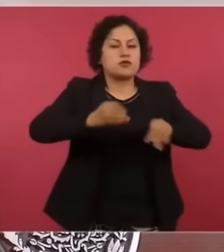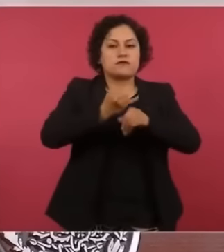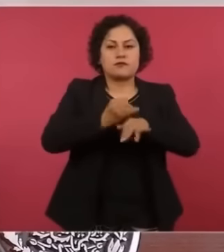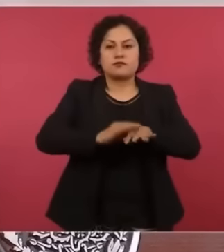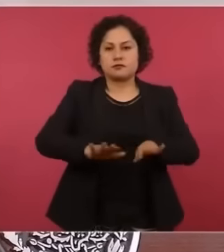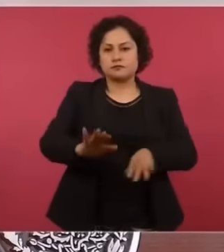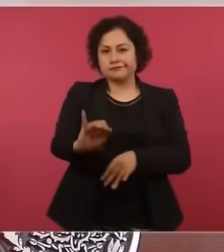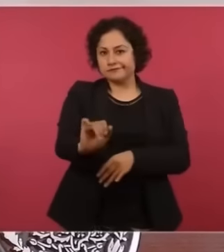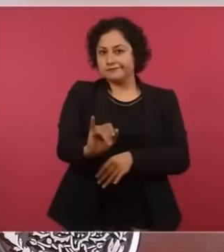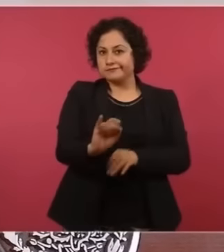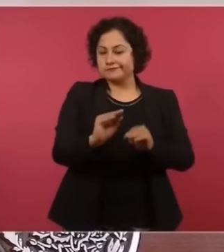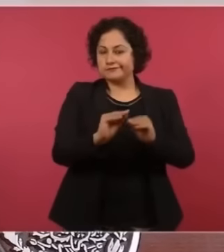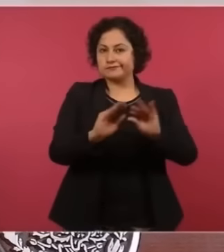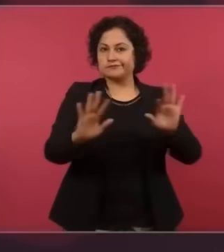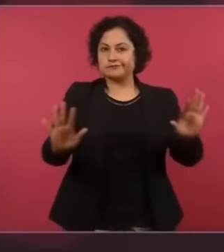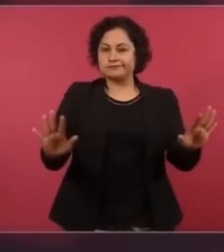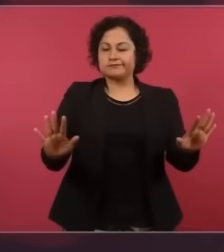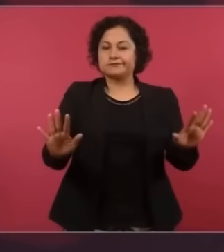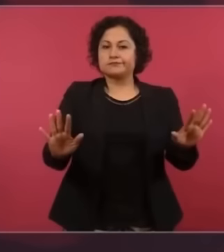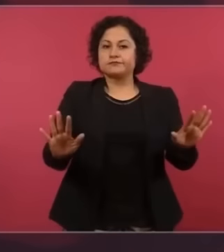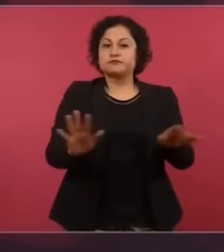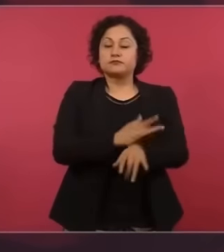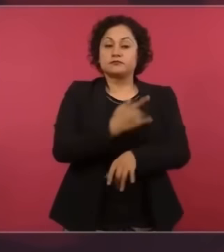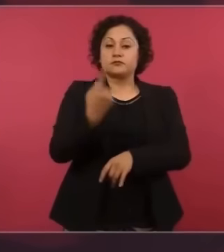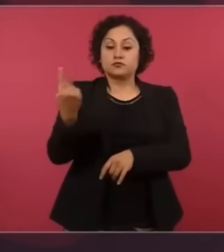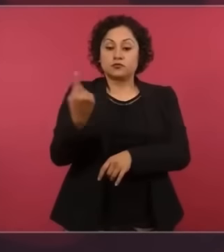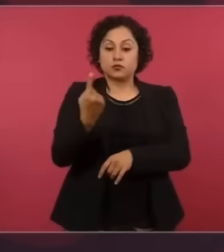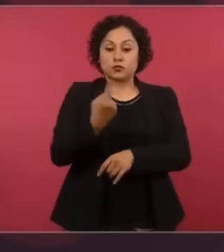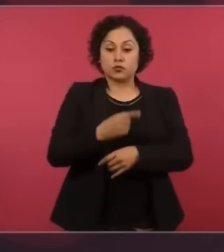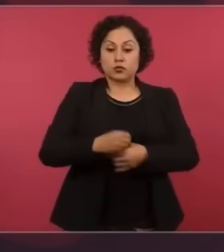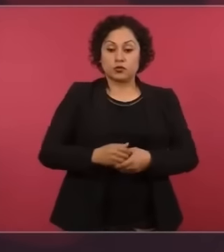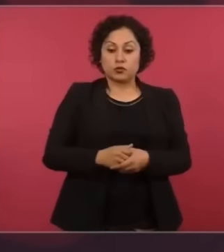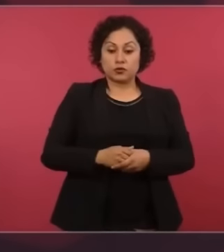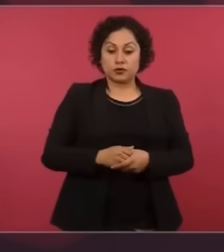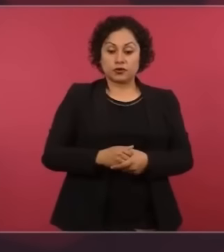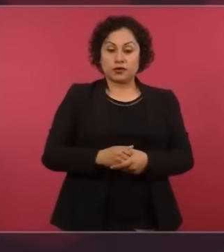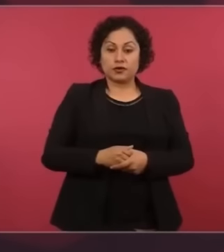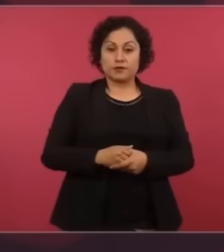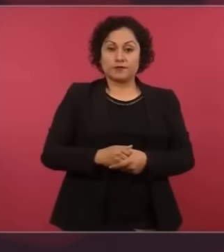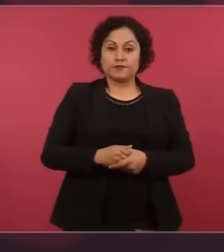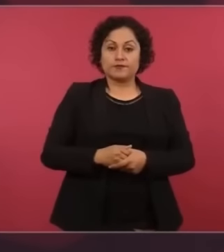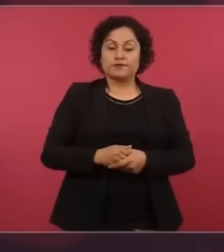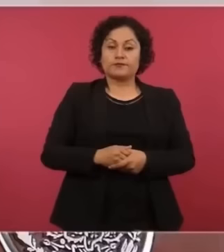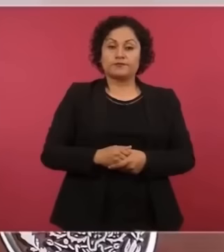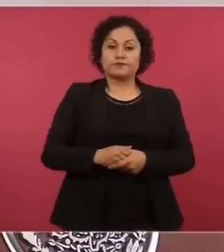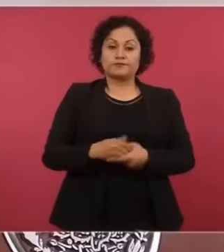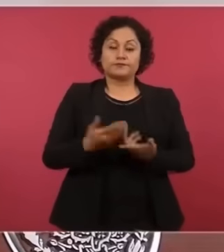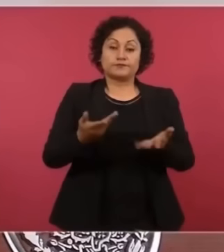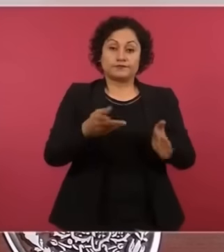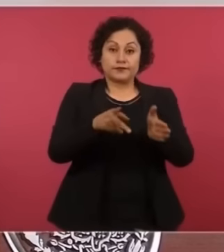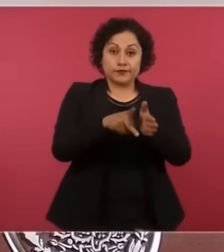los medios convencionales